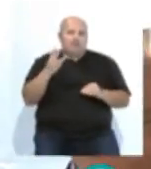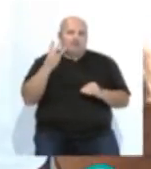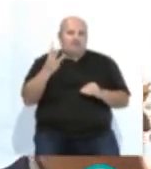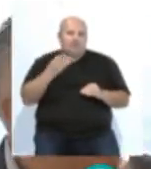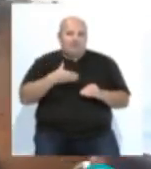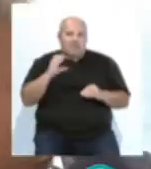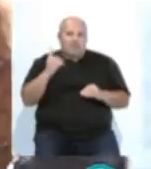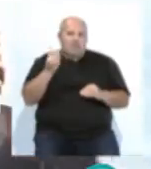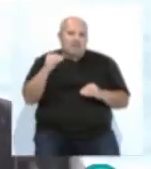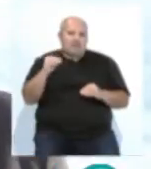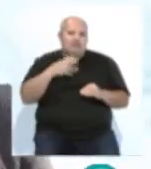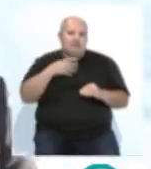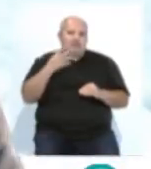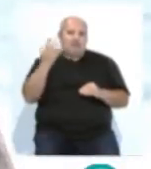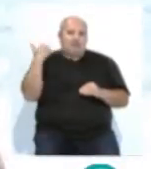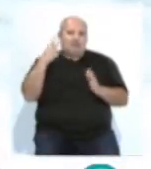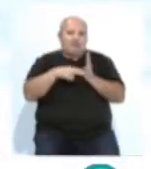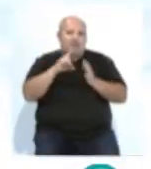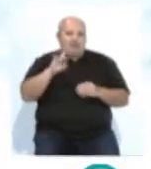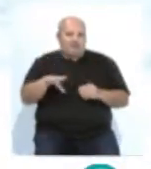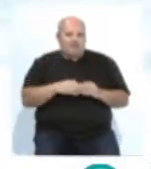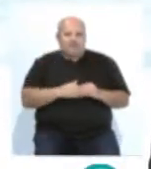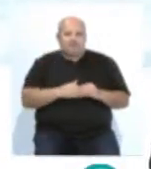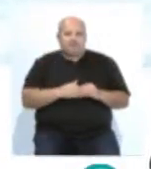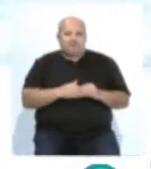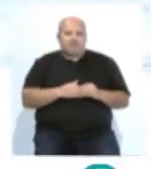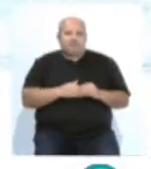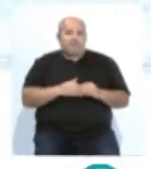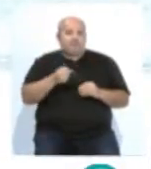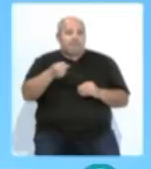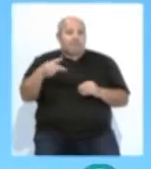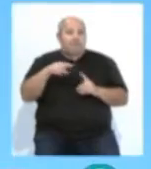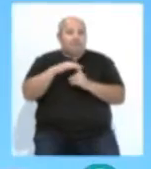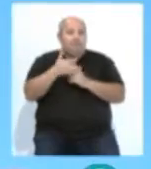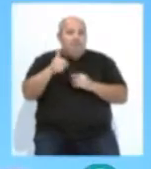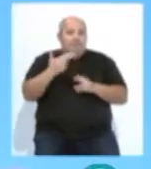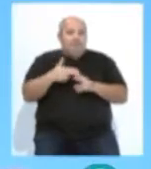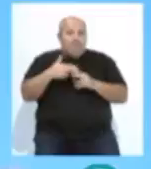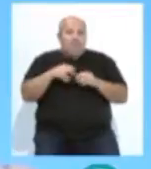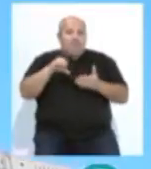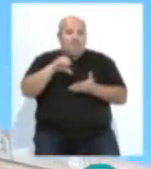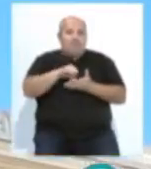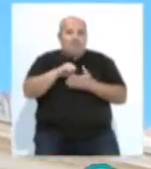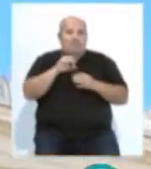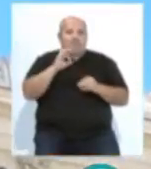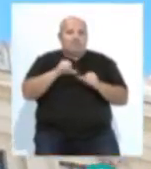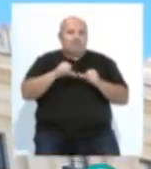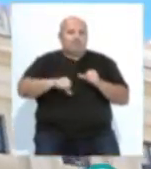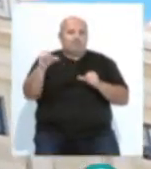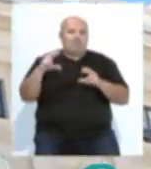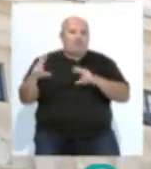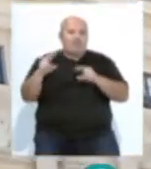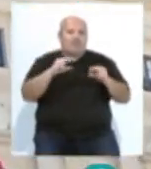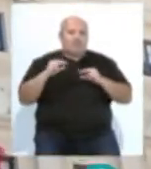concejales, uno más que los que obtuvo en 2015. Con este panorama político en la ciudad ahora queda un tiempo de